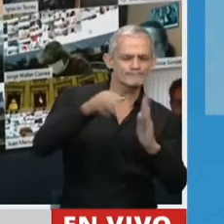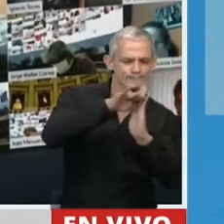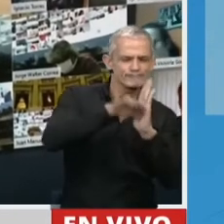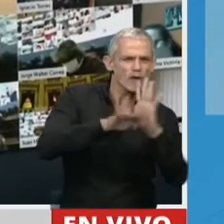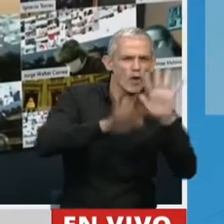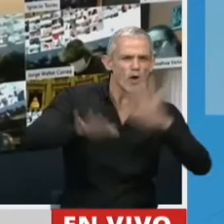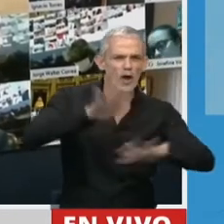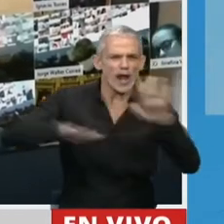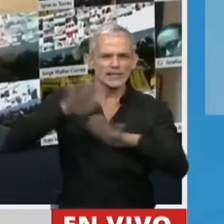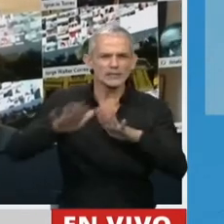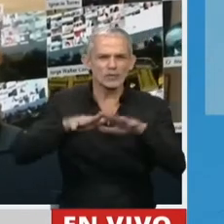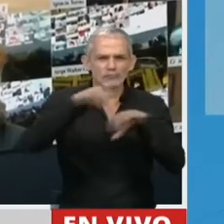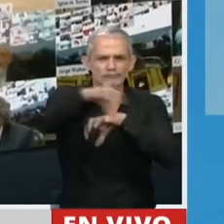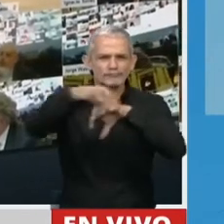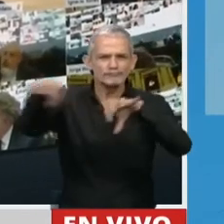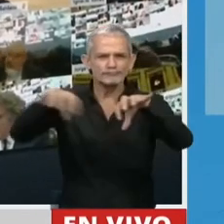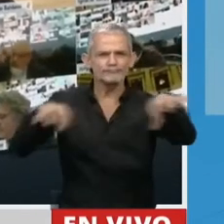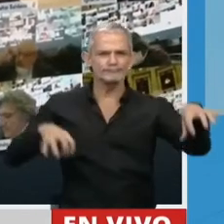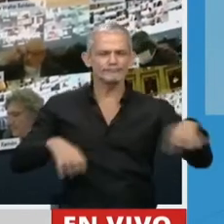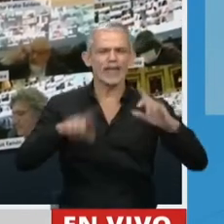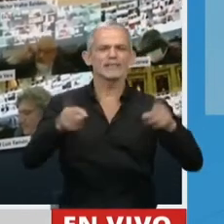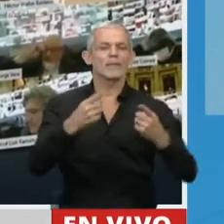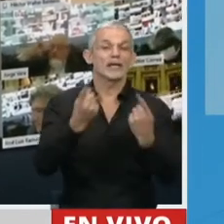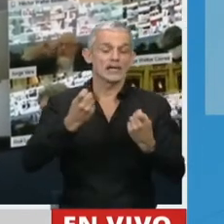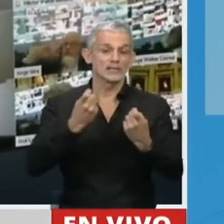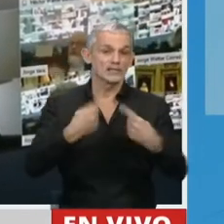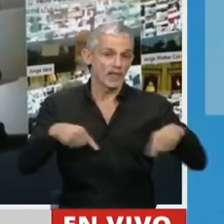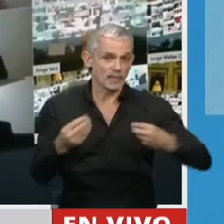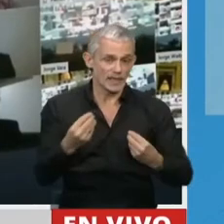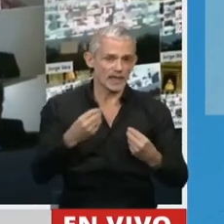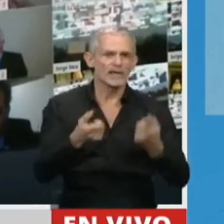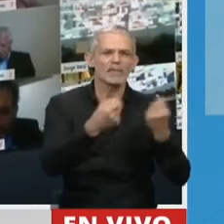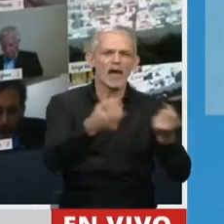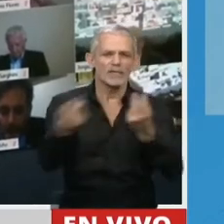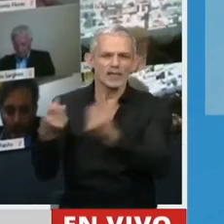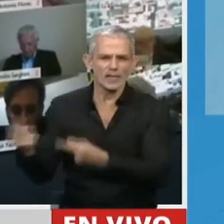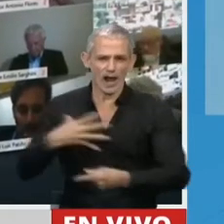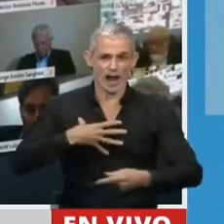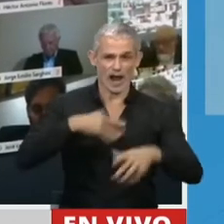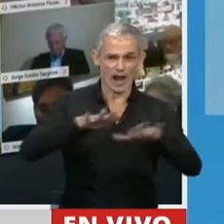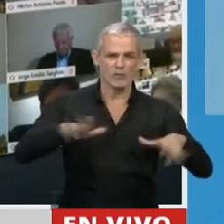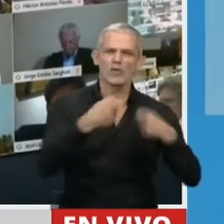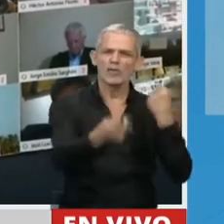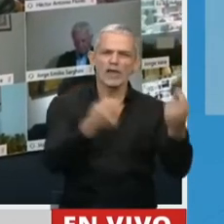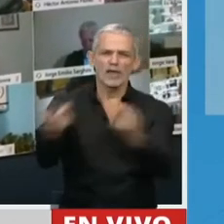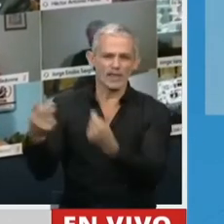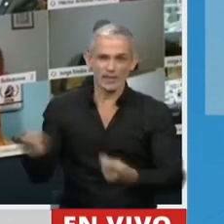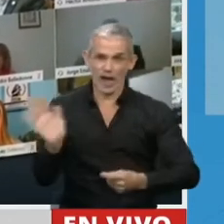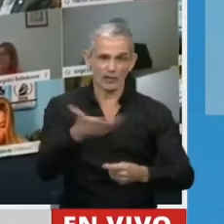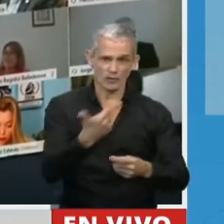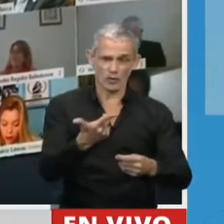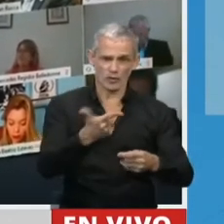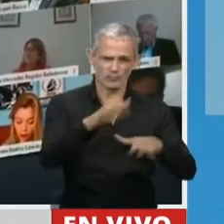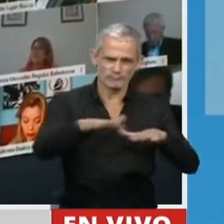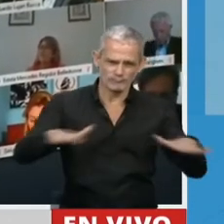de organización de las jurisdicciones y también de la necesidad de proveer a los alumnos a los educandos,